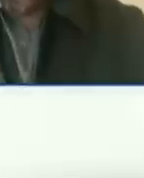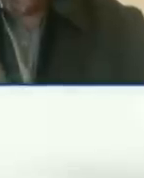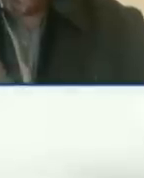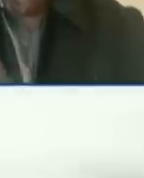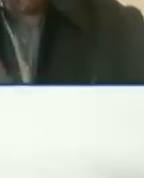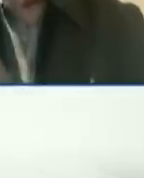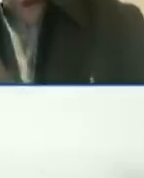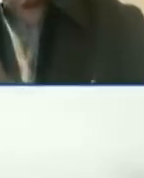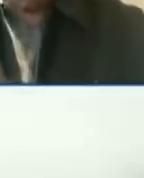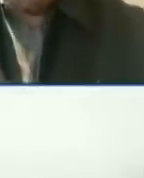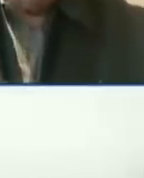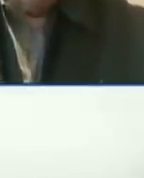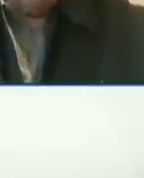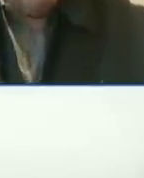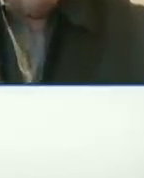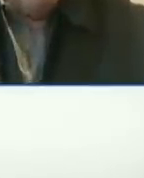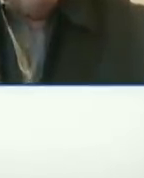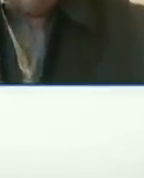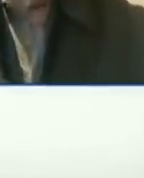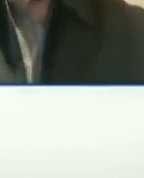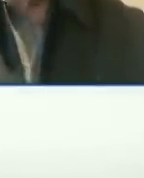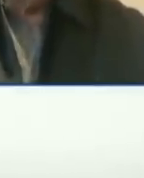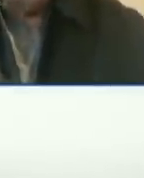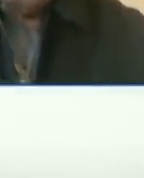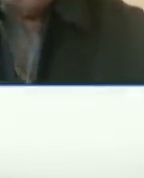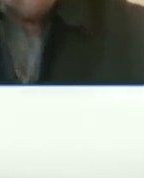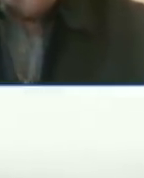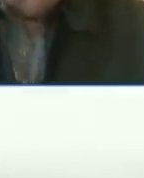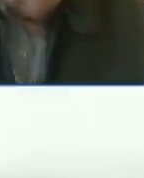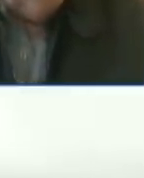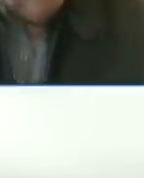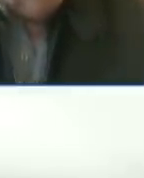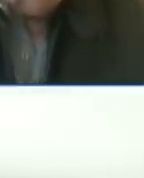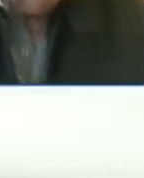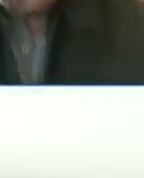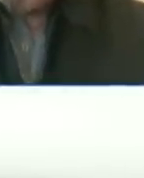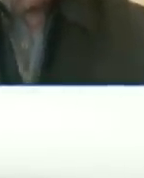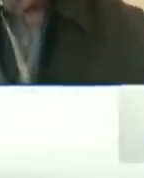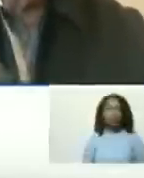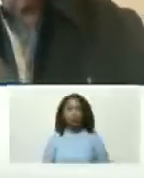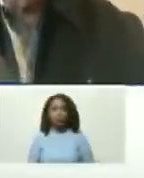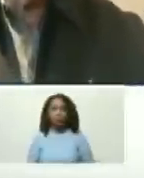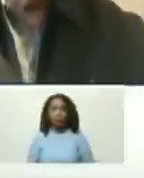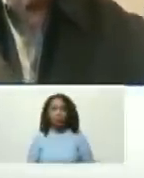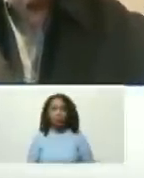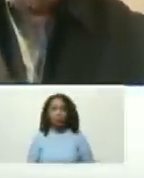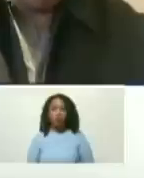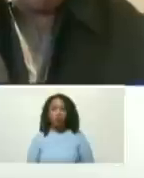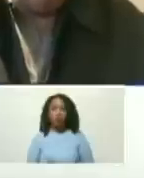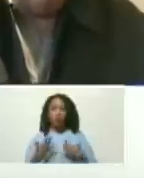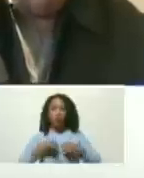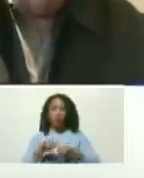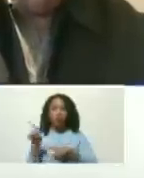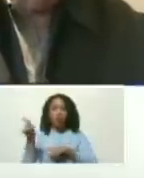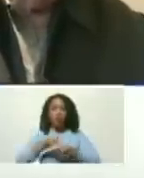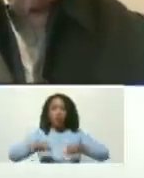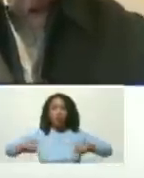e internacional mi agradecimiento como hijo de esa tierra